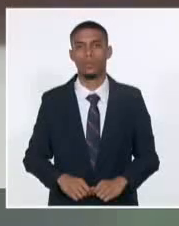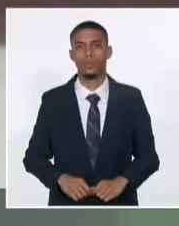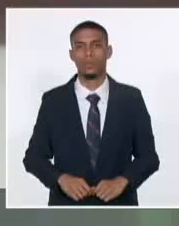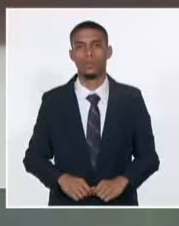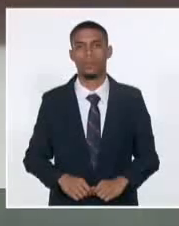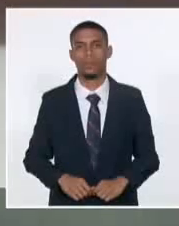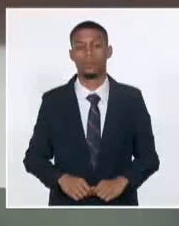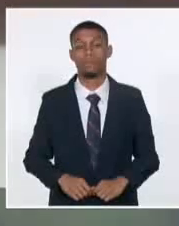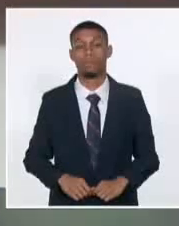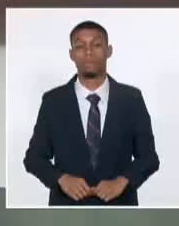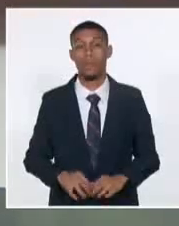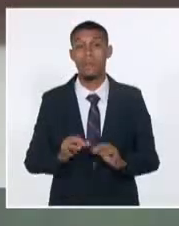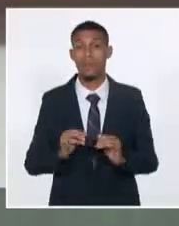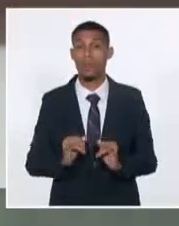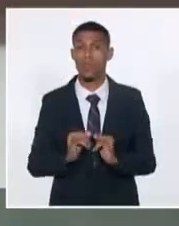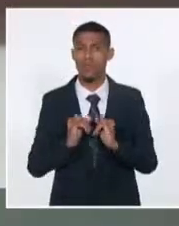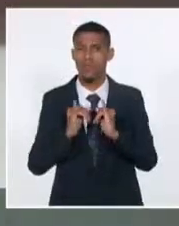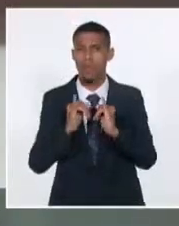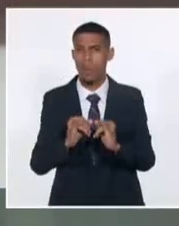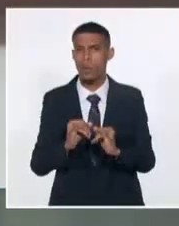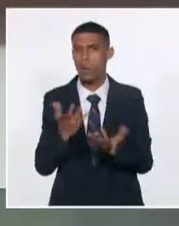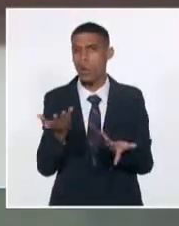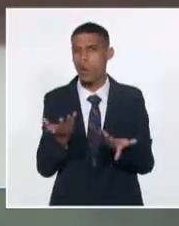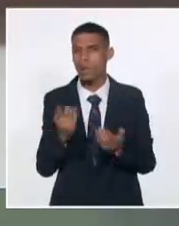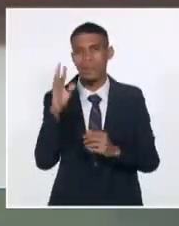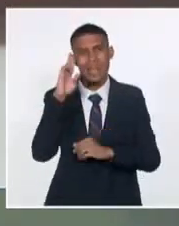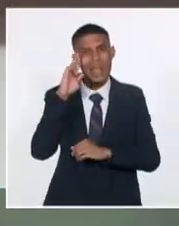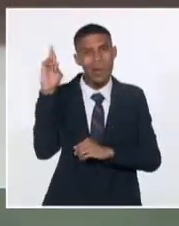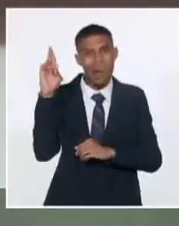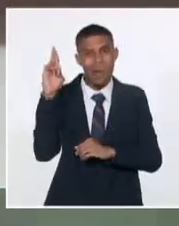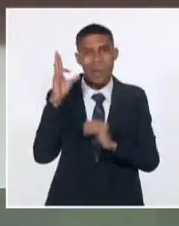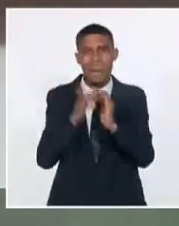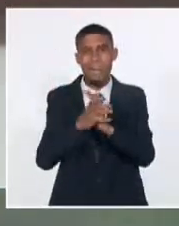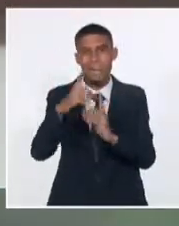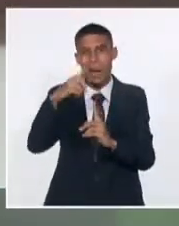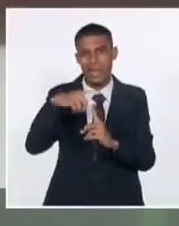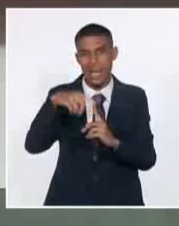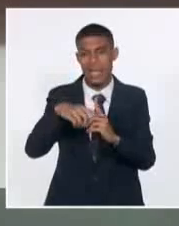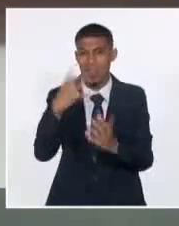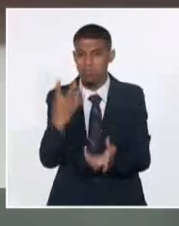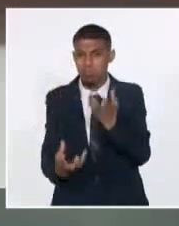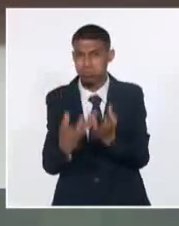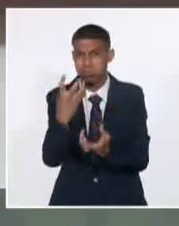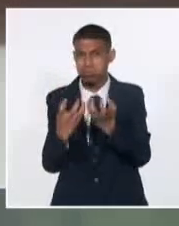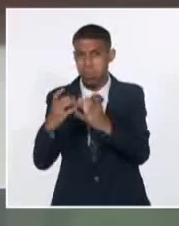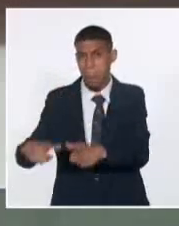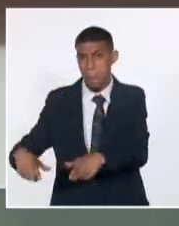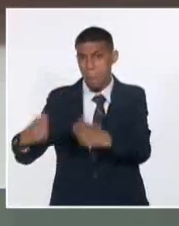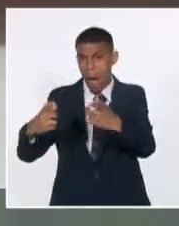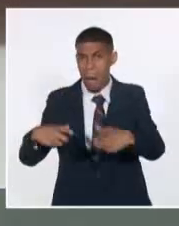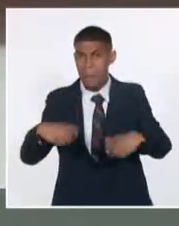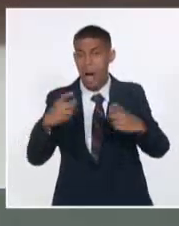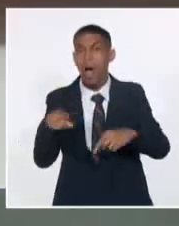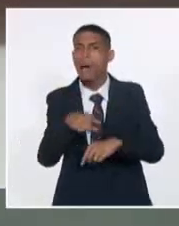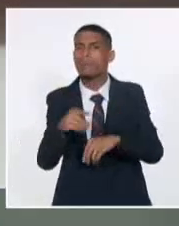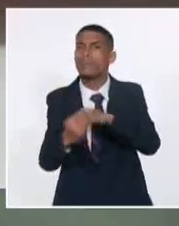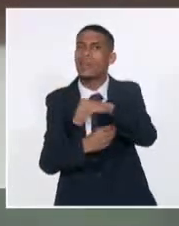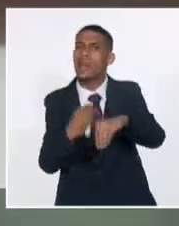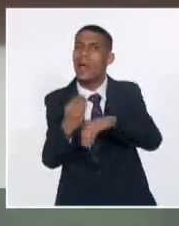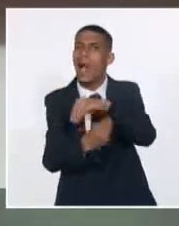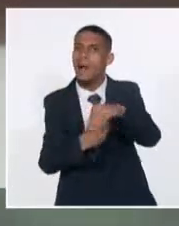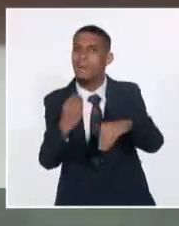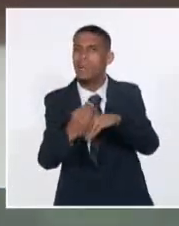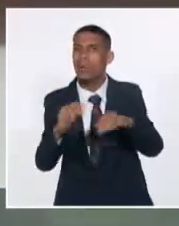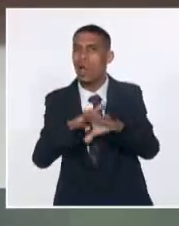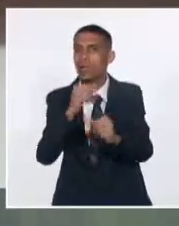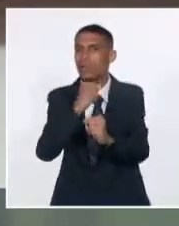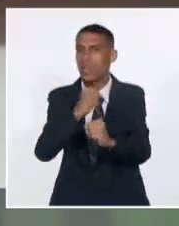La informativa al incendio de grandes proporciones ocurrido en la zona industrial matancera marcó un punto de cambio para las agendas editoriales de los